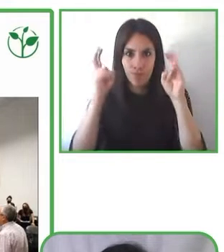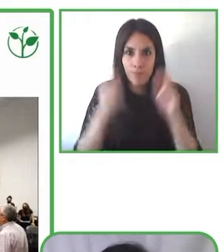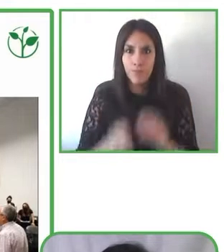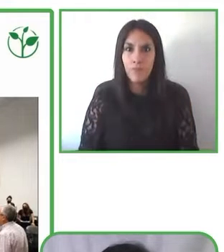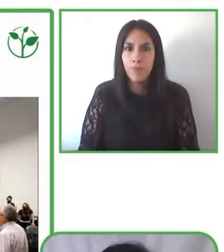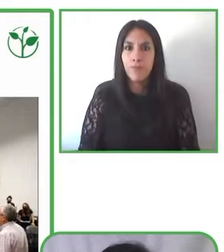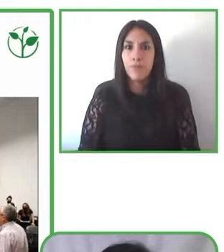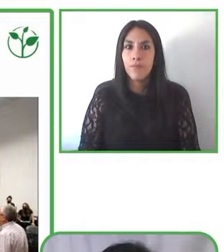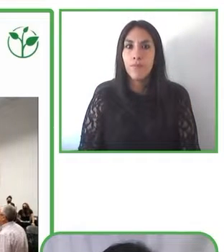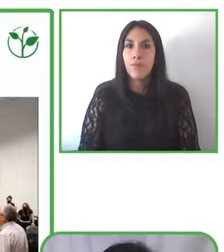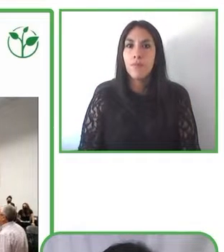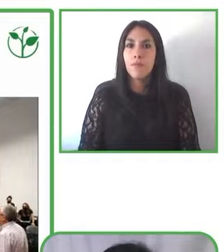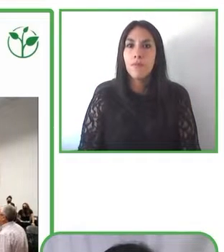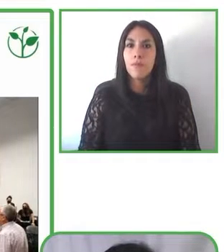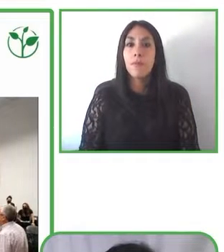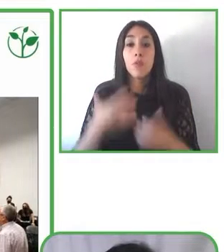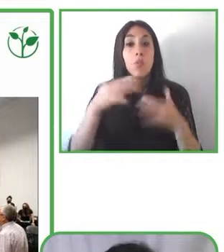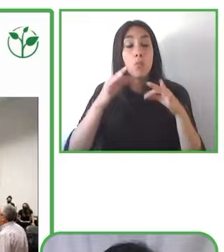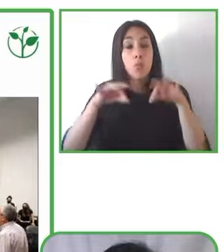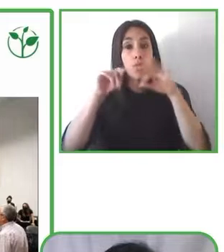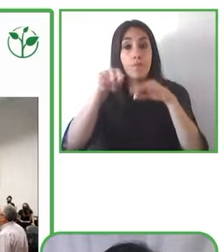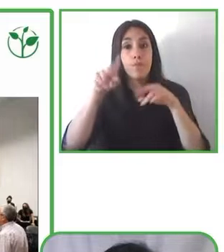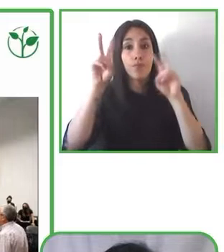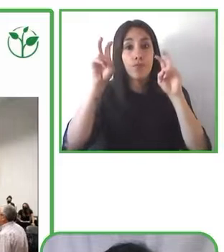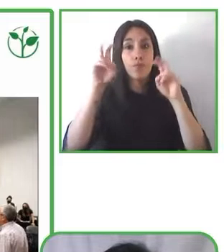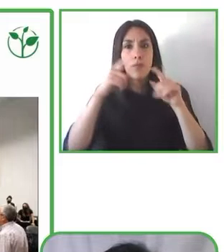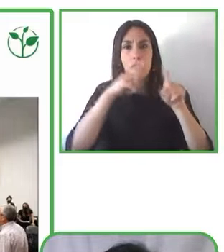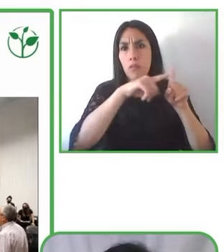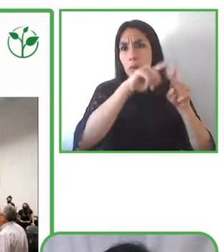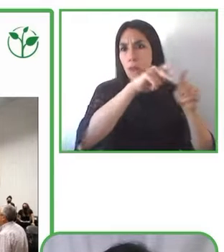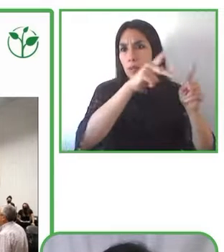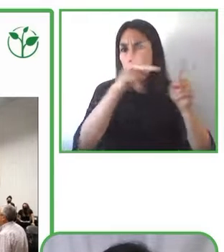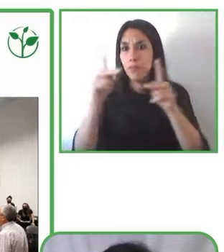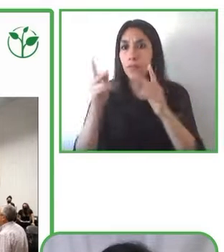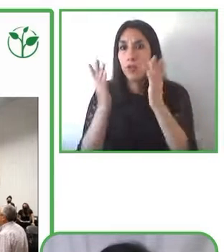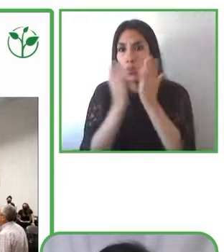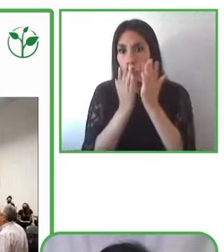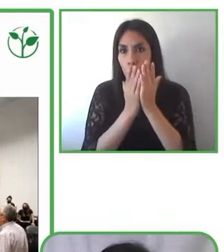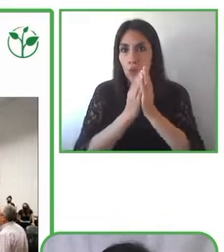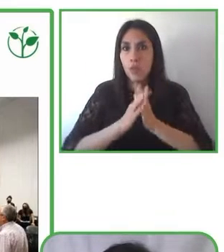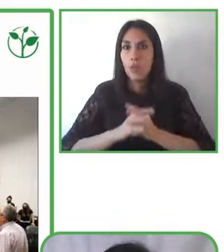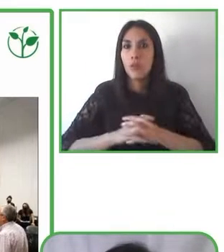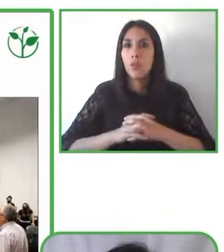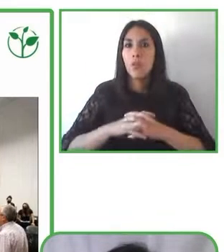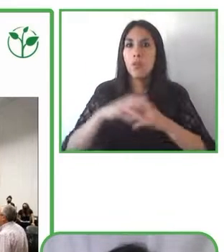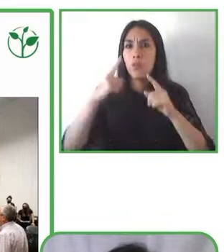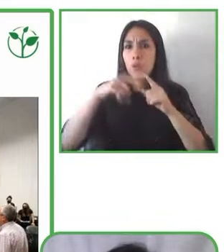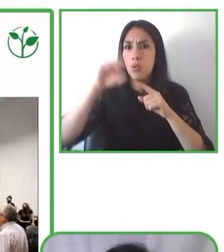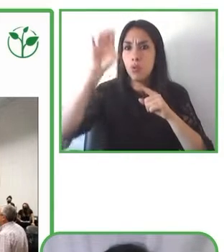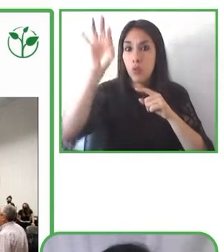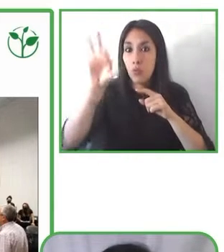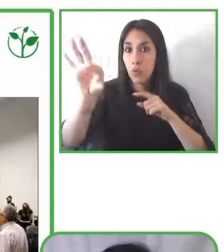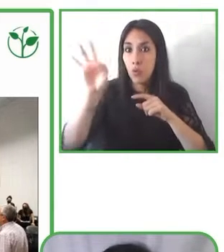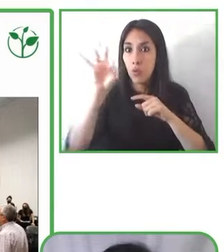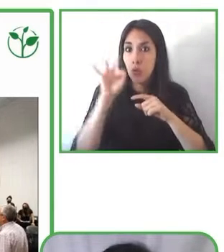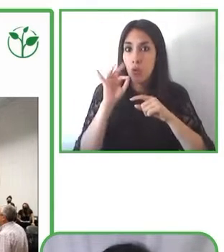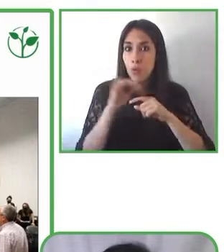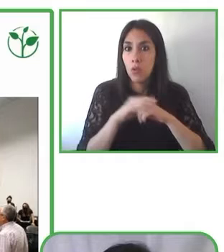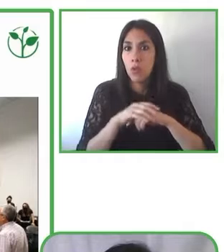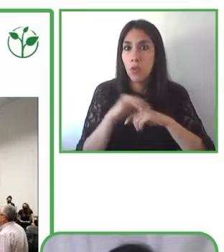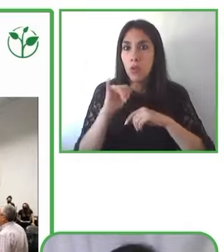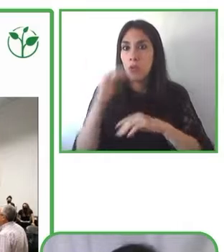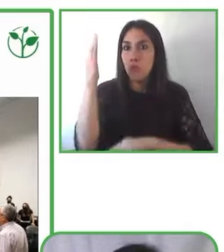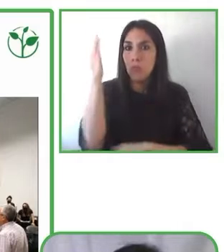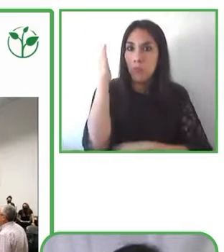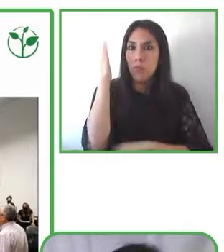y desde los alumnos que eligen esta materia como una forma de capacitación en este nuevo parámetro del